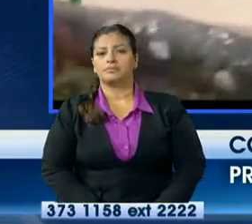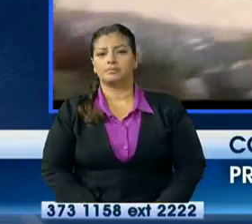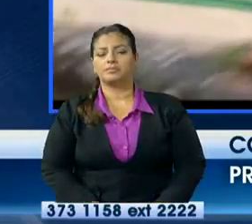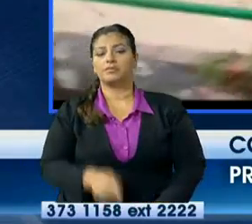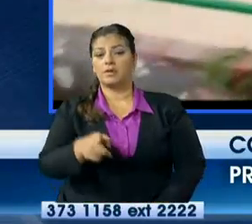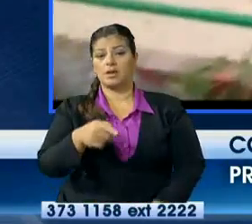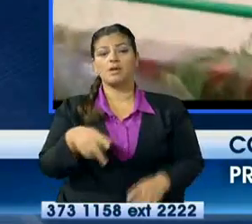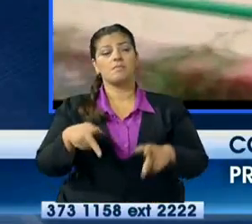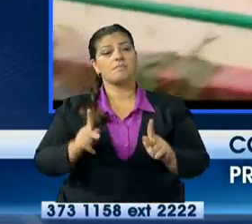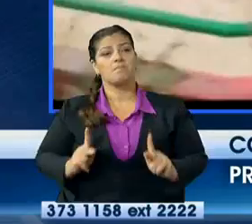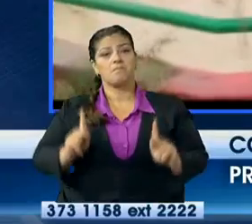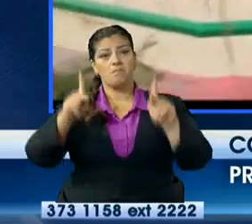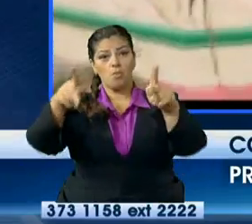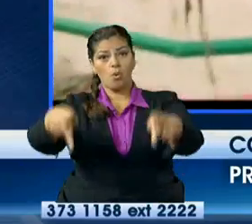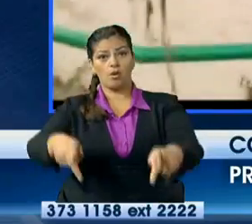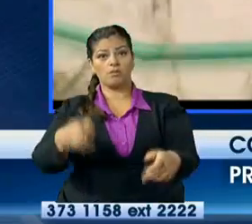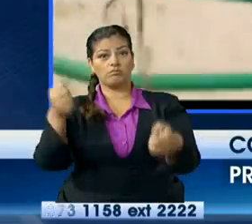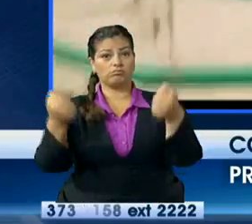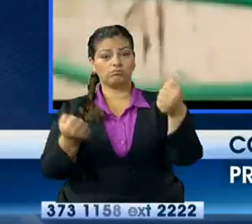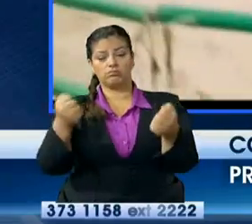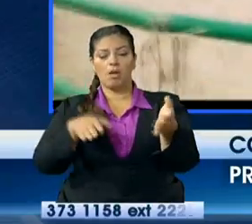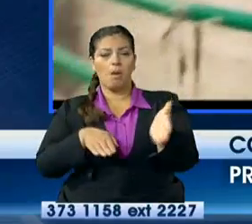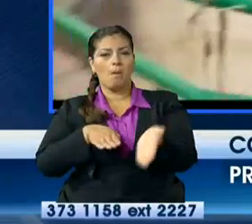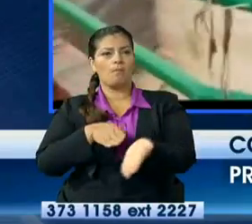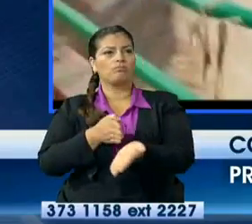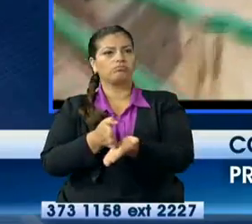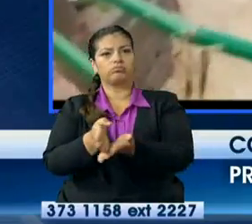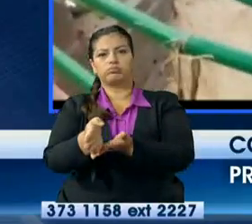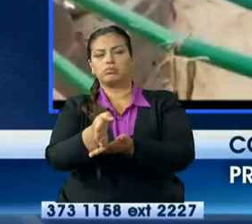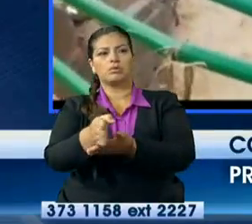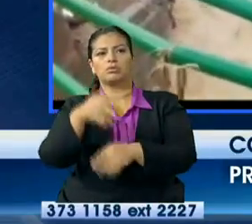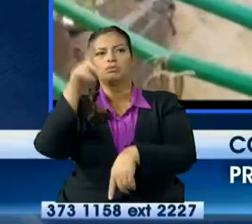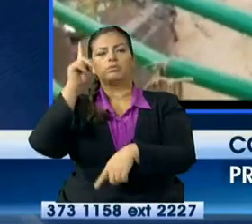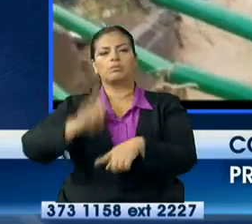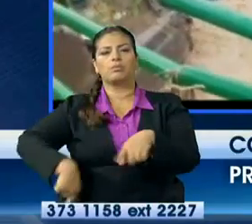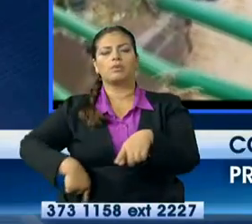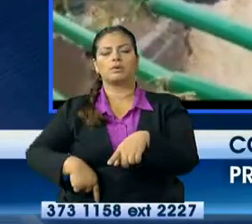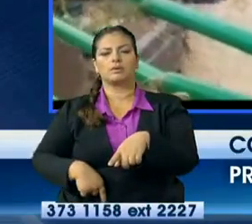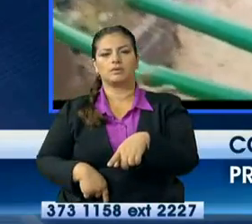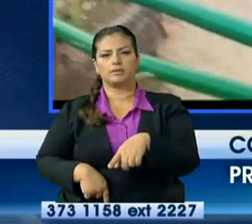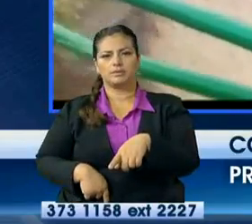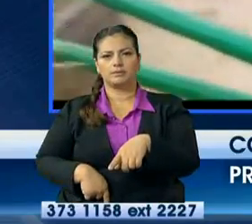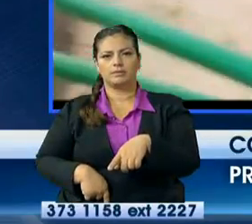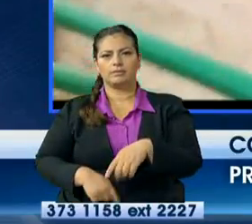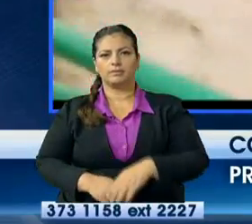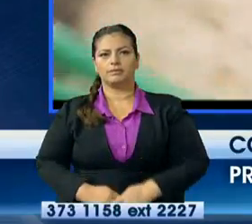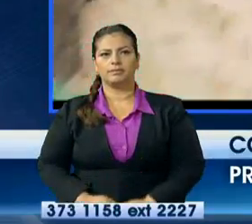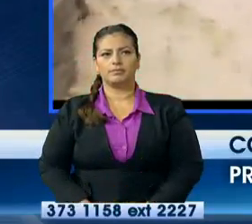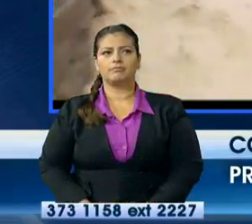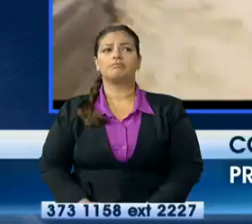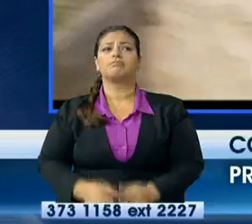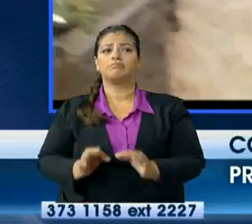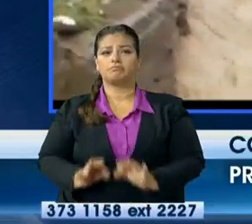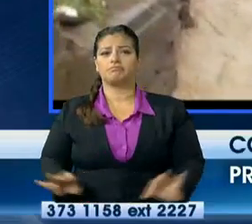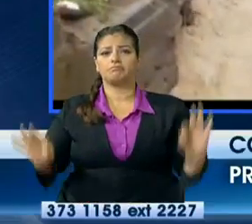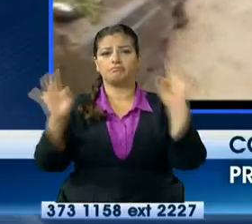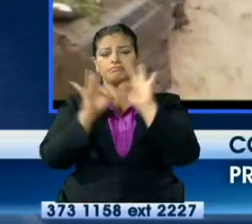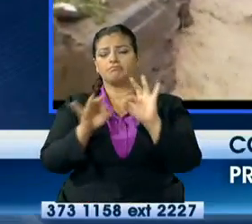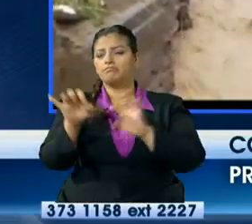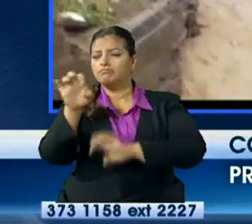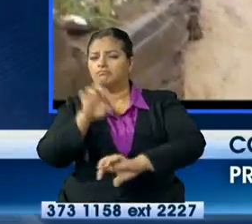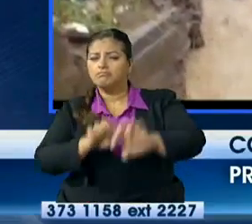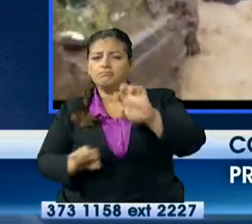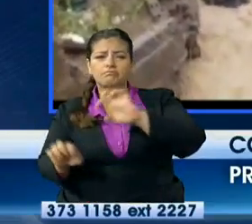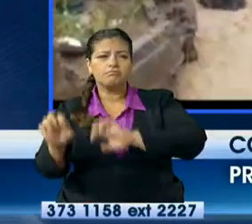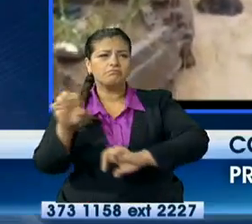puente que queremos evaluarlo un poco, pero también alrededor de la parroquia, en la zona rural, tenemos una cantidad importante de